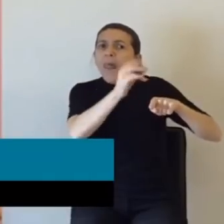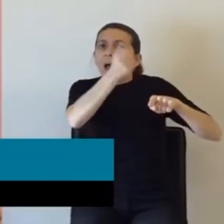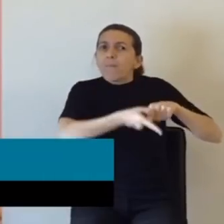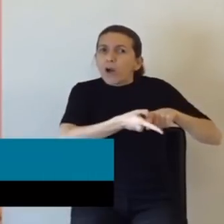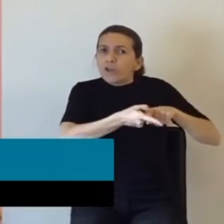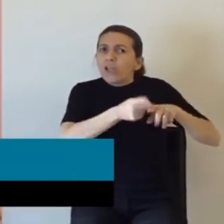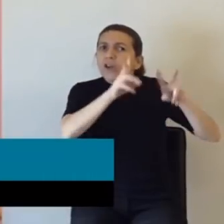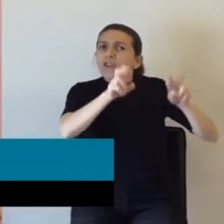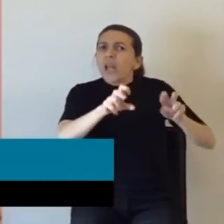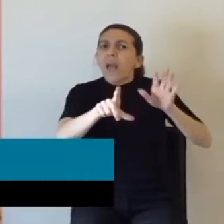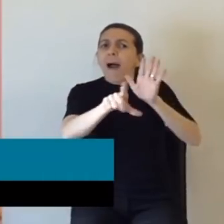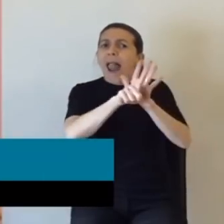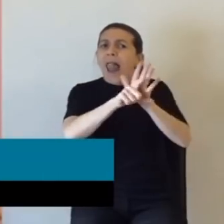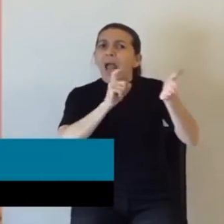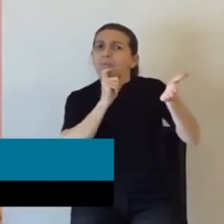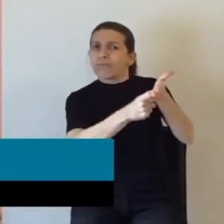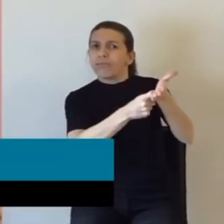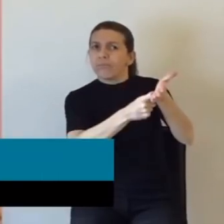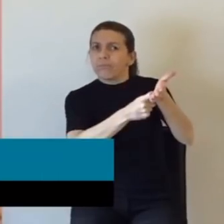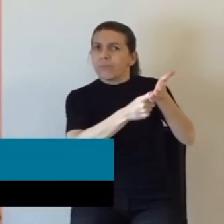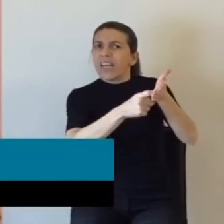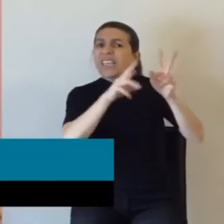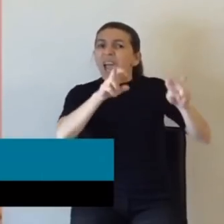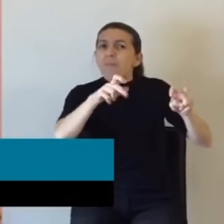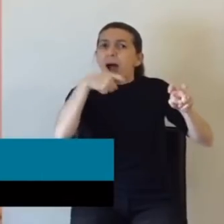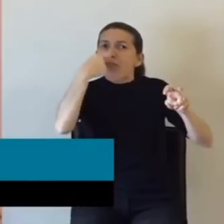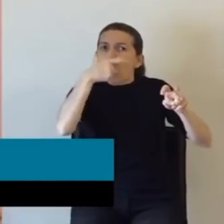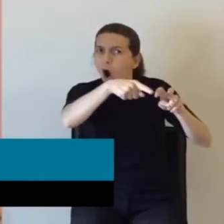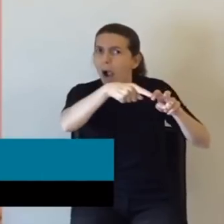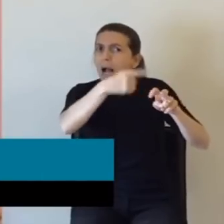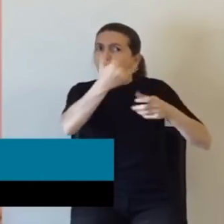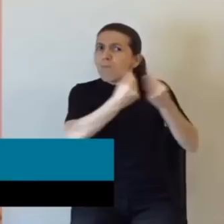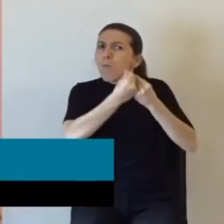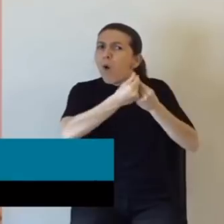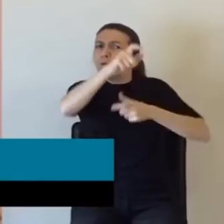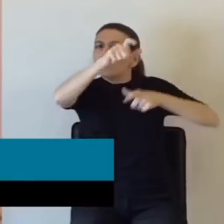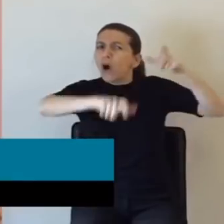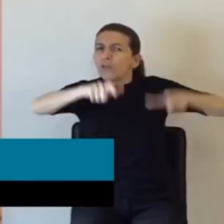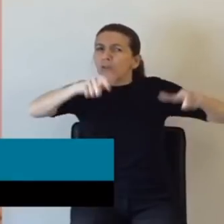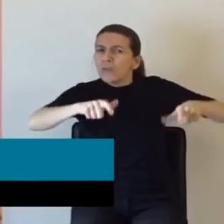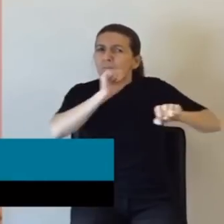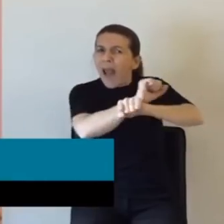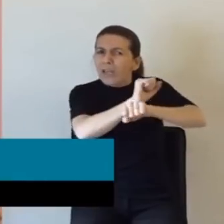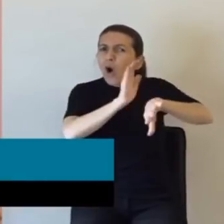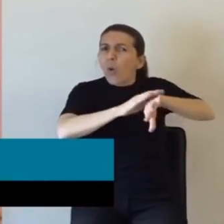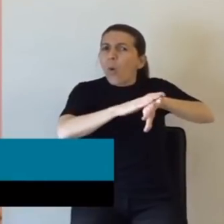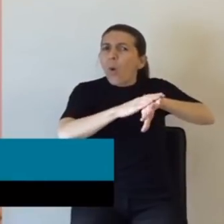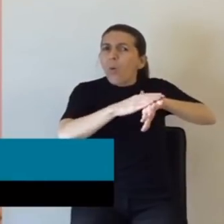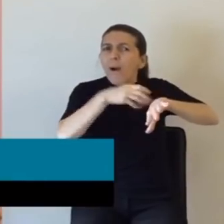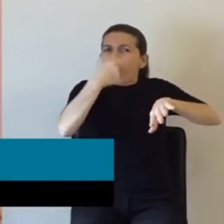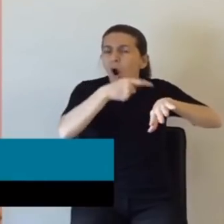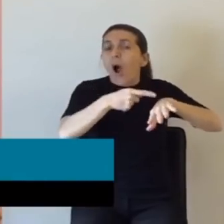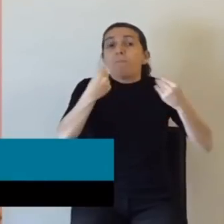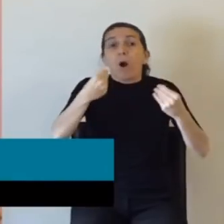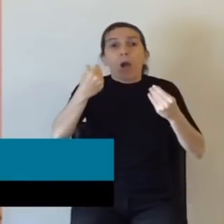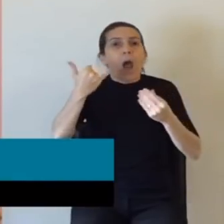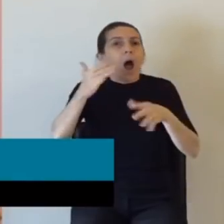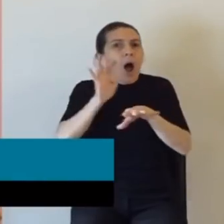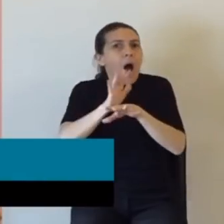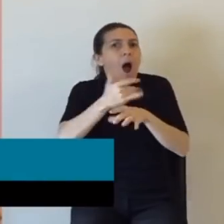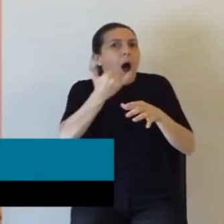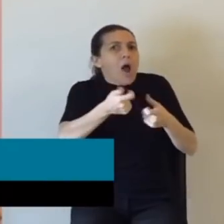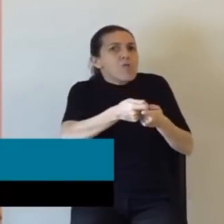la legislación que tiene que ver con las drogas, que incluye muy pocos narcotraficantes y muchos